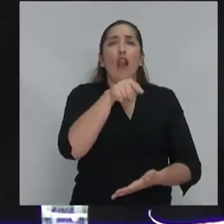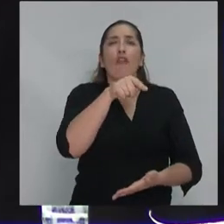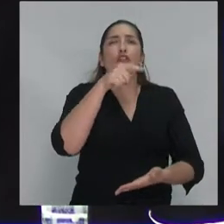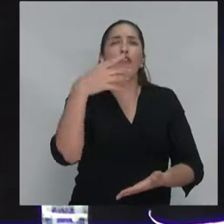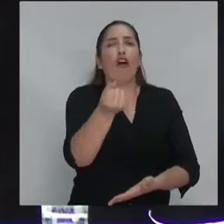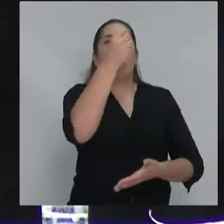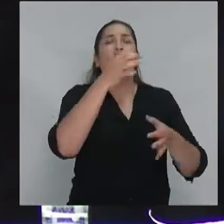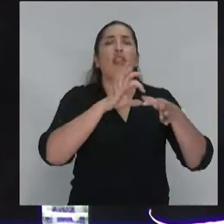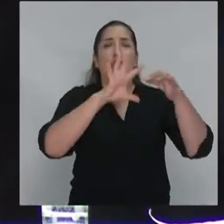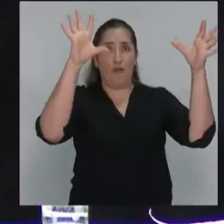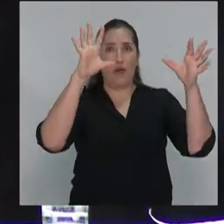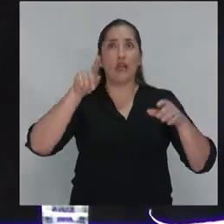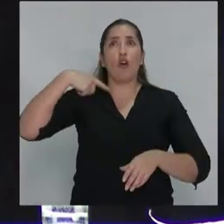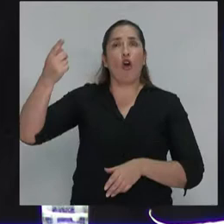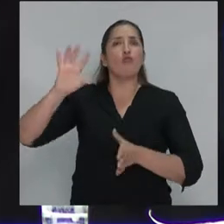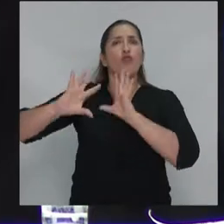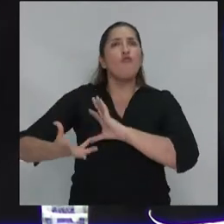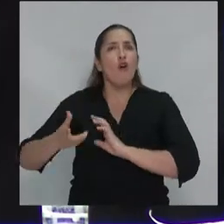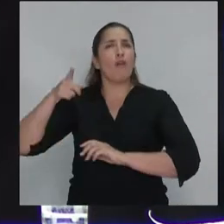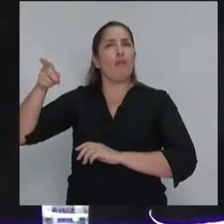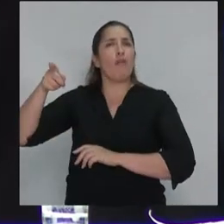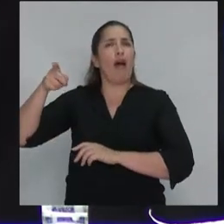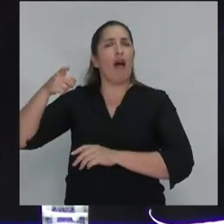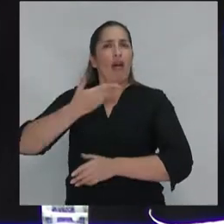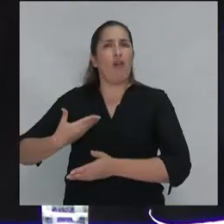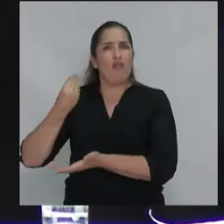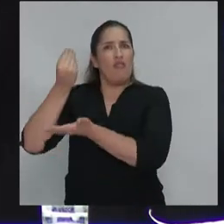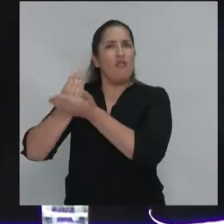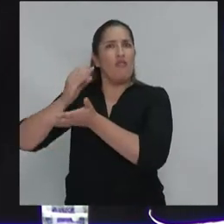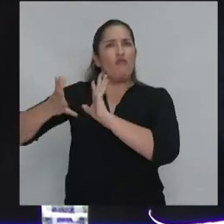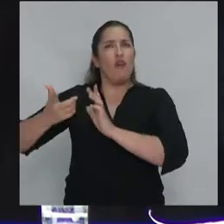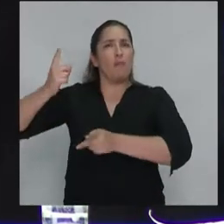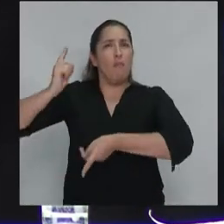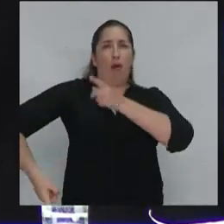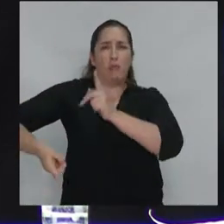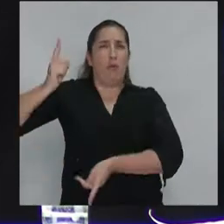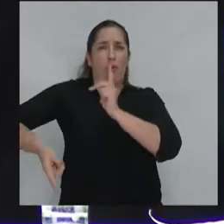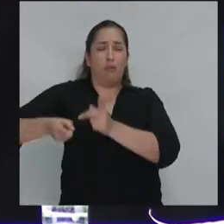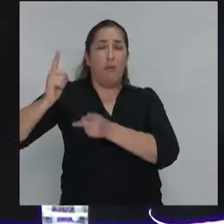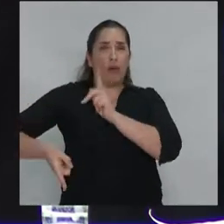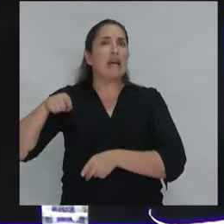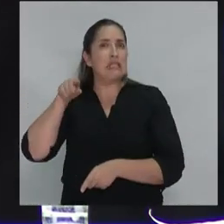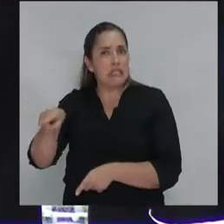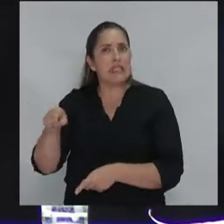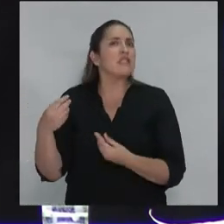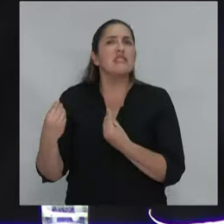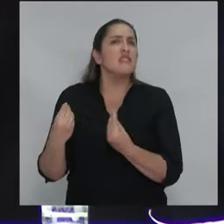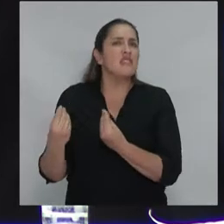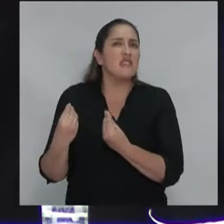ser el fascismo, porque entonces ya indica, ya indica que, ah, no, pero esa gente es fundamentalmente